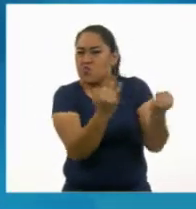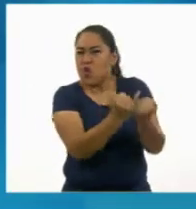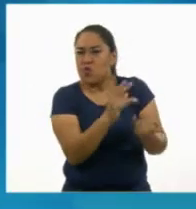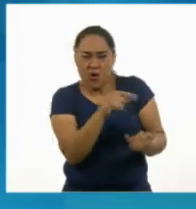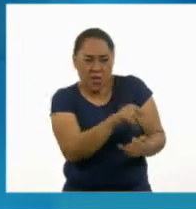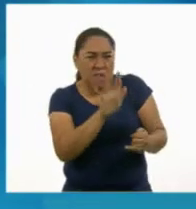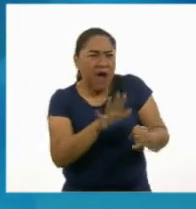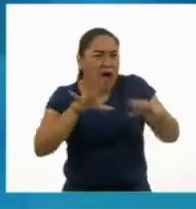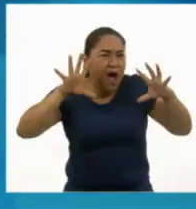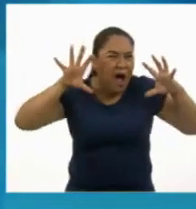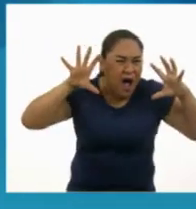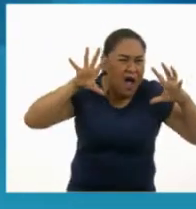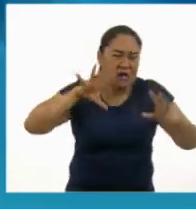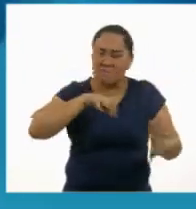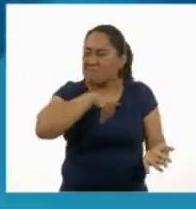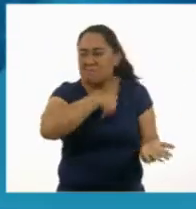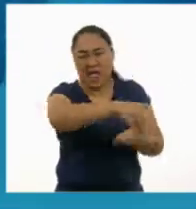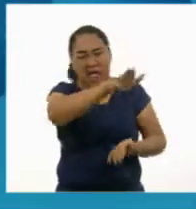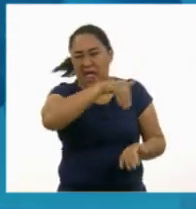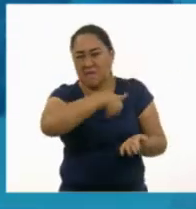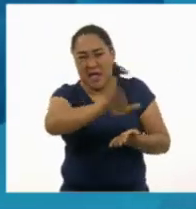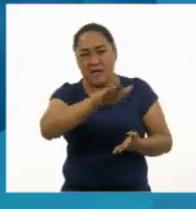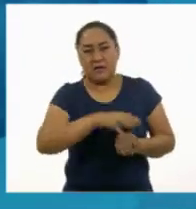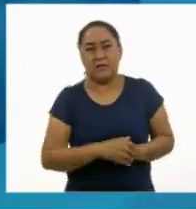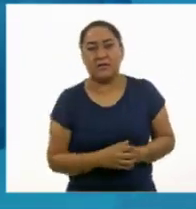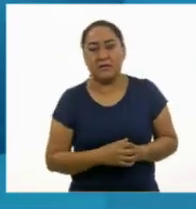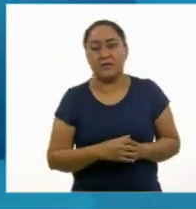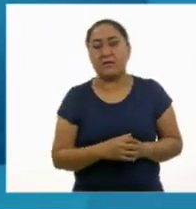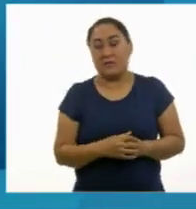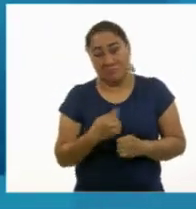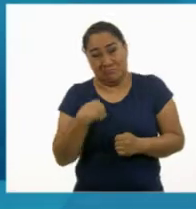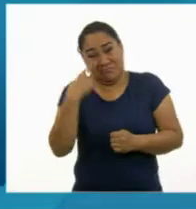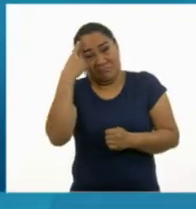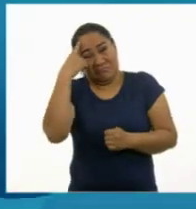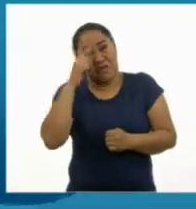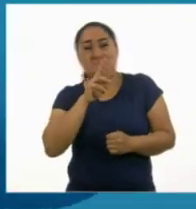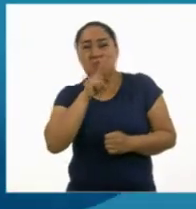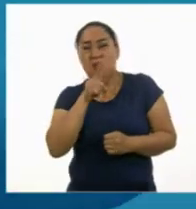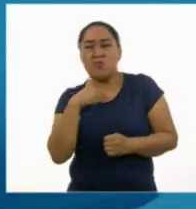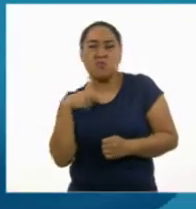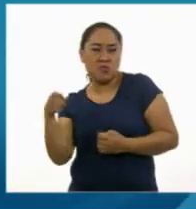monstruo! ¡Vete! Prefiero pololear con un gorro que contigo.